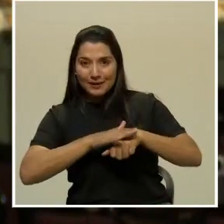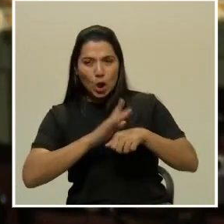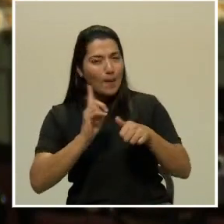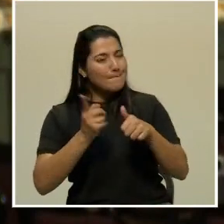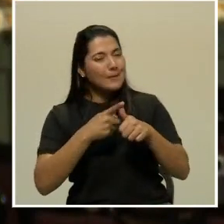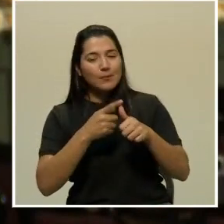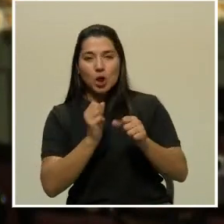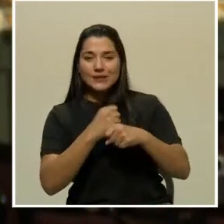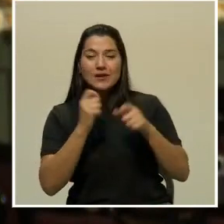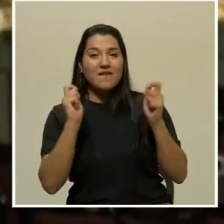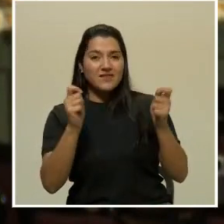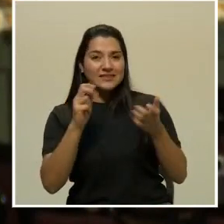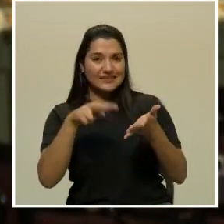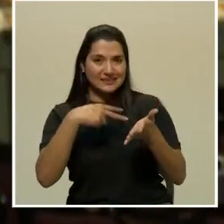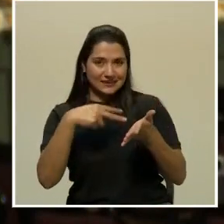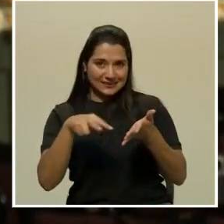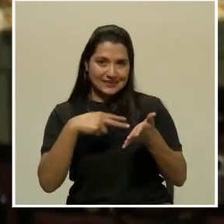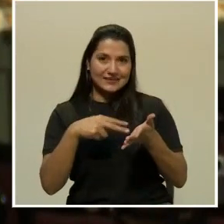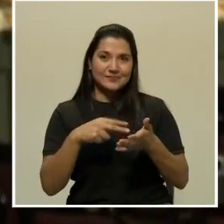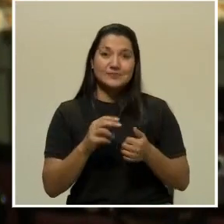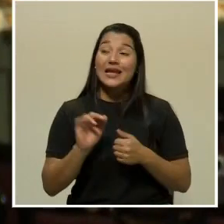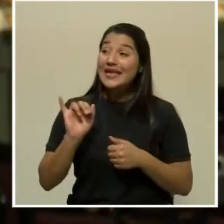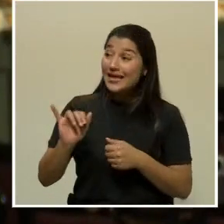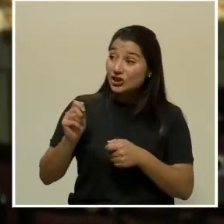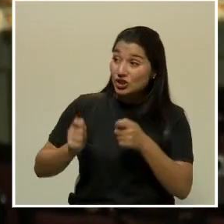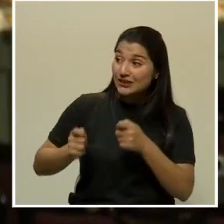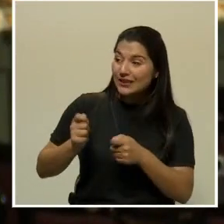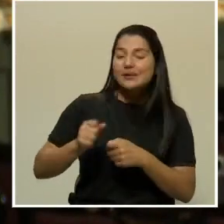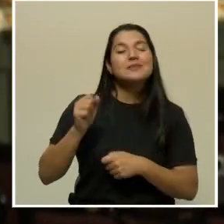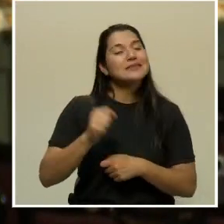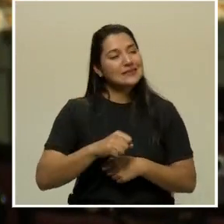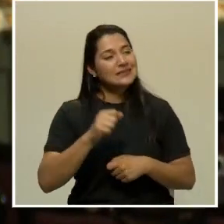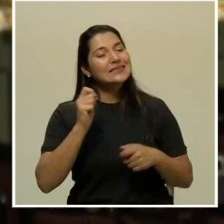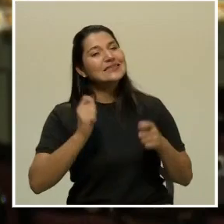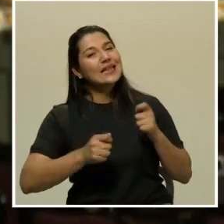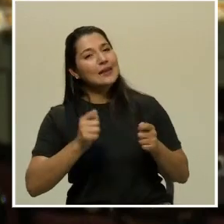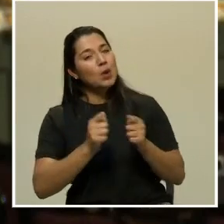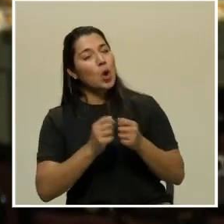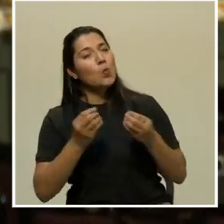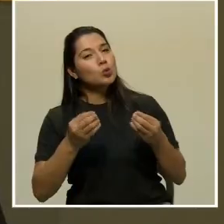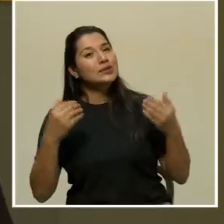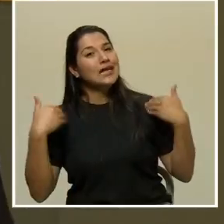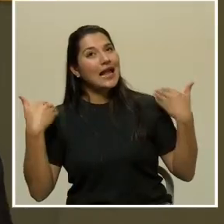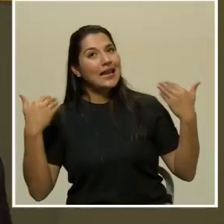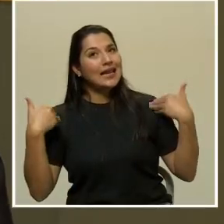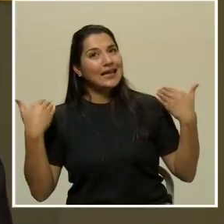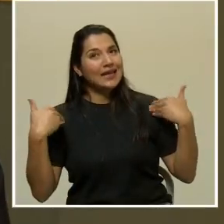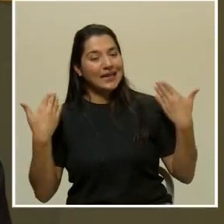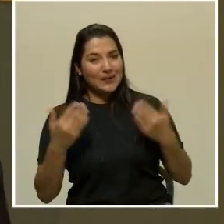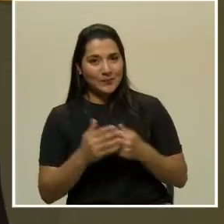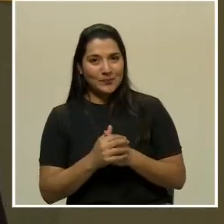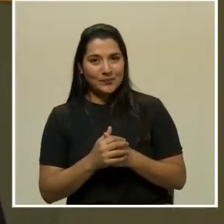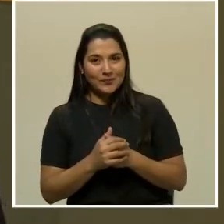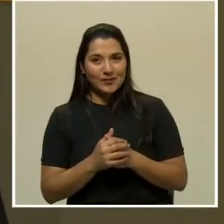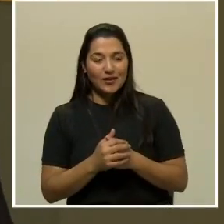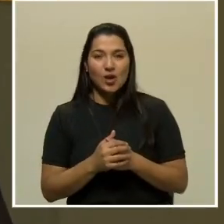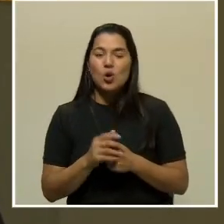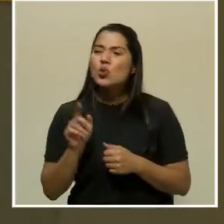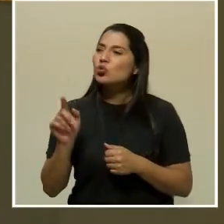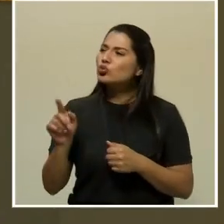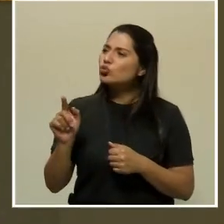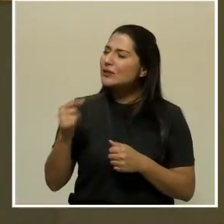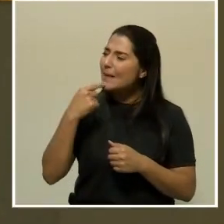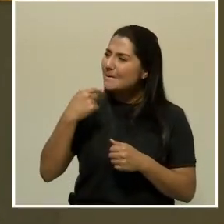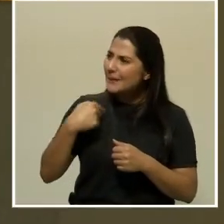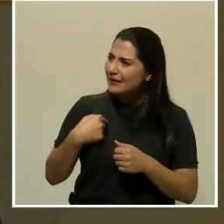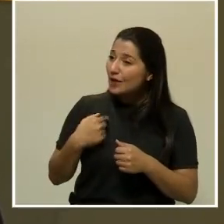este festival. Y eso viene en septiembre. Y eso viene en septiembre, con mucha alegría. Me adelantaste, tras balbalinas, que